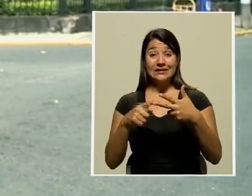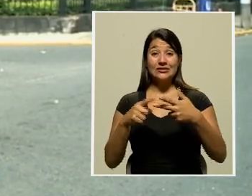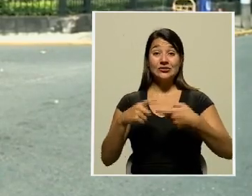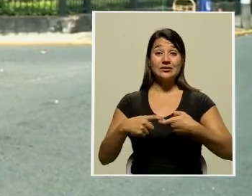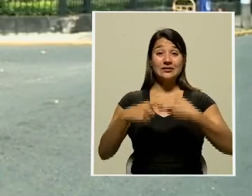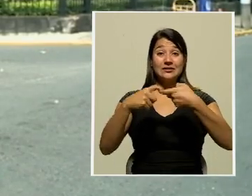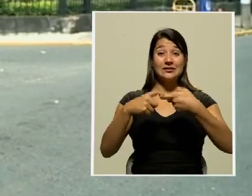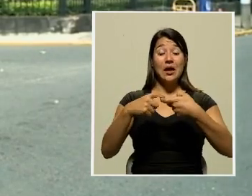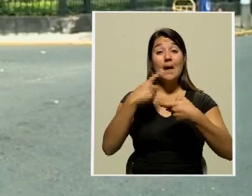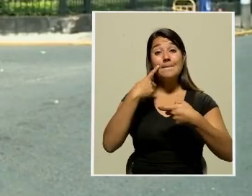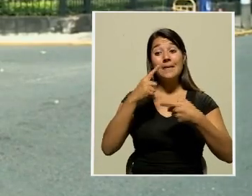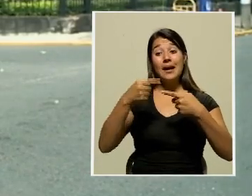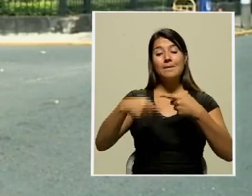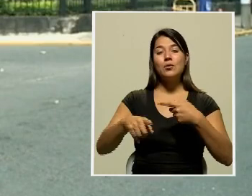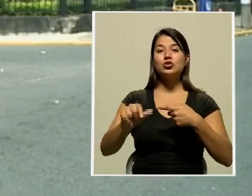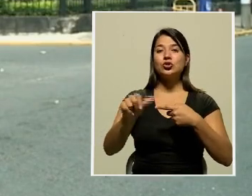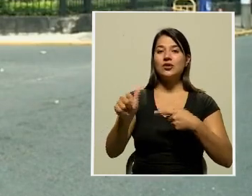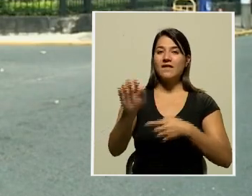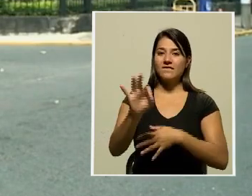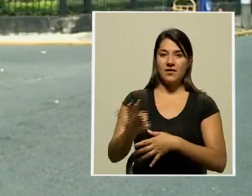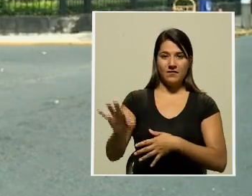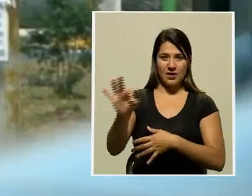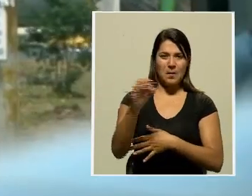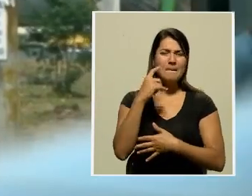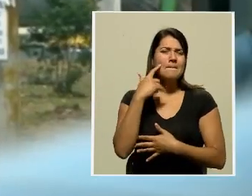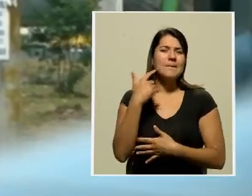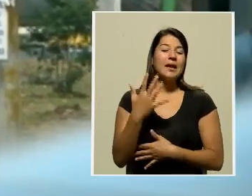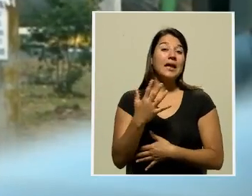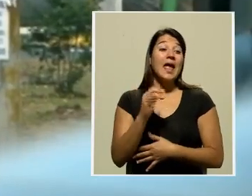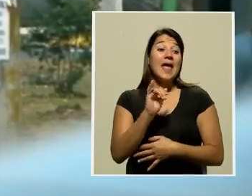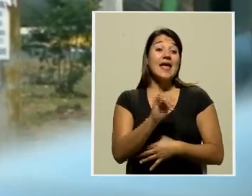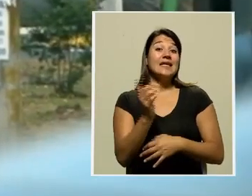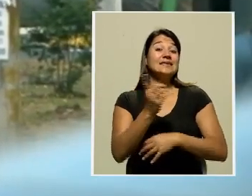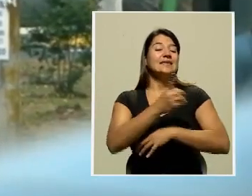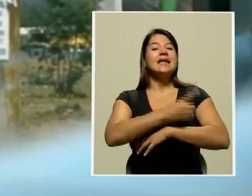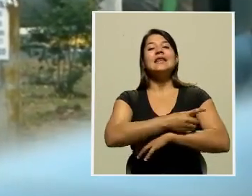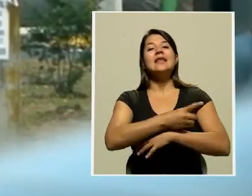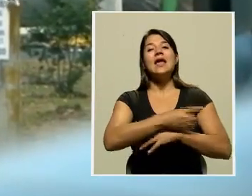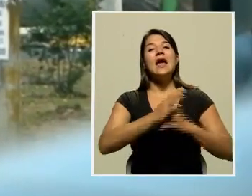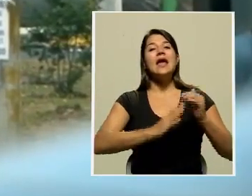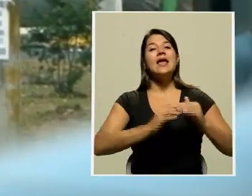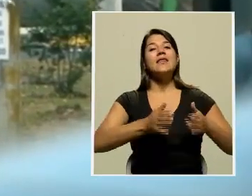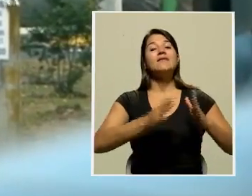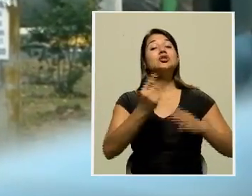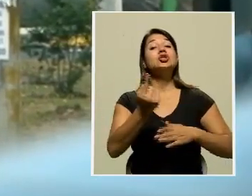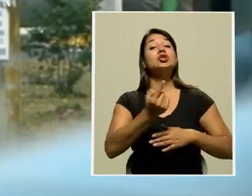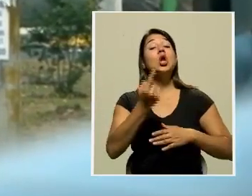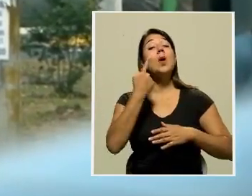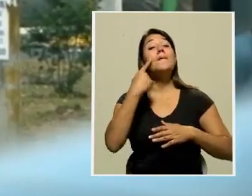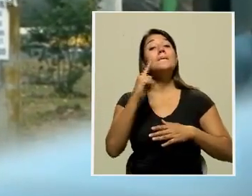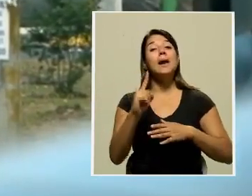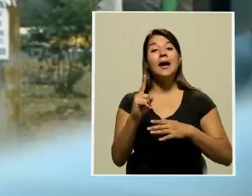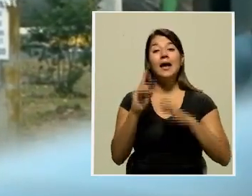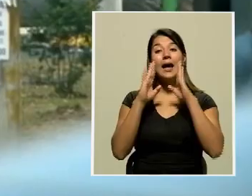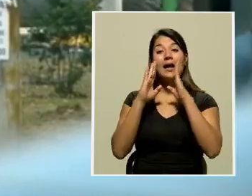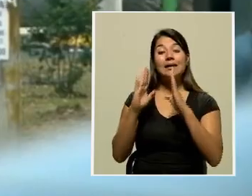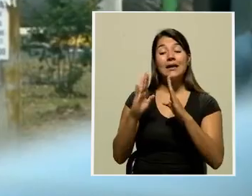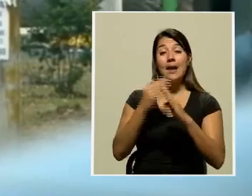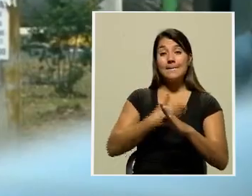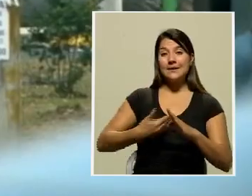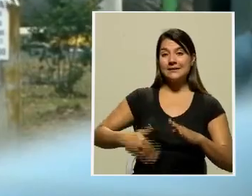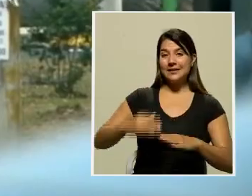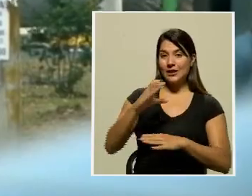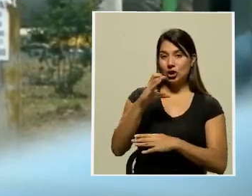para este 10 de febrero para poder hacer esta audiencia al presidente de la República, que podría